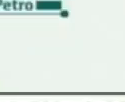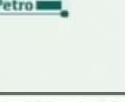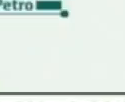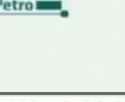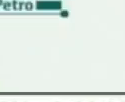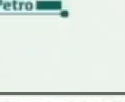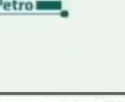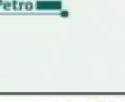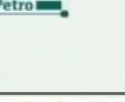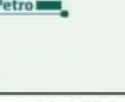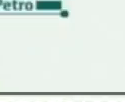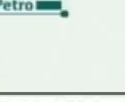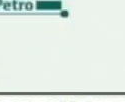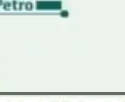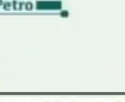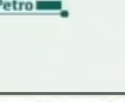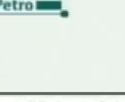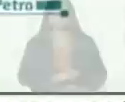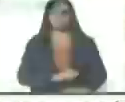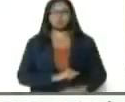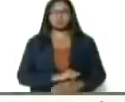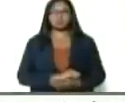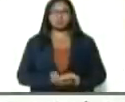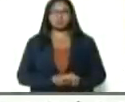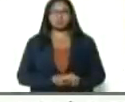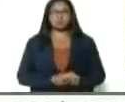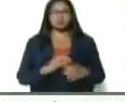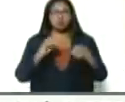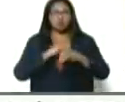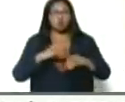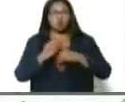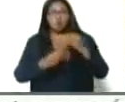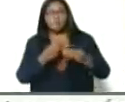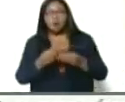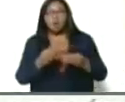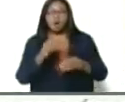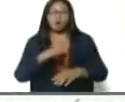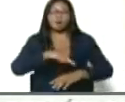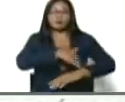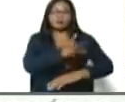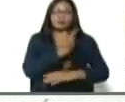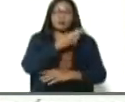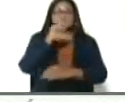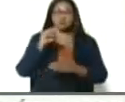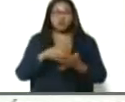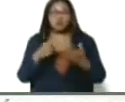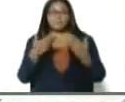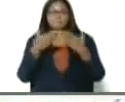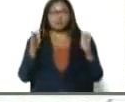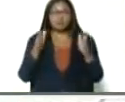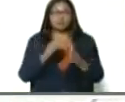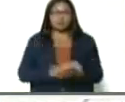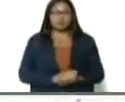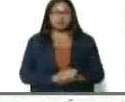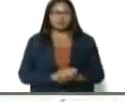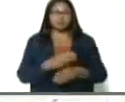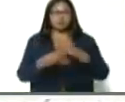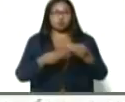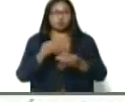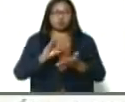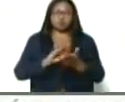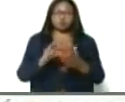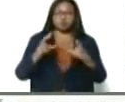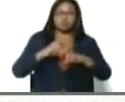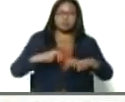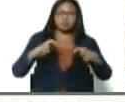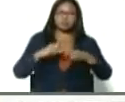milagros de cómo las universidades nacionales, públicas, de cómo los centros de